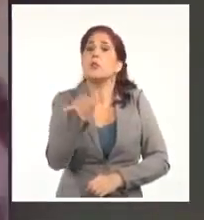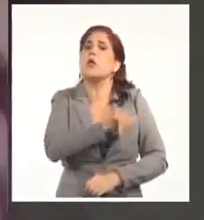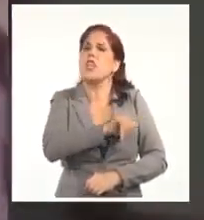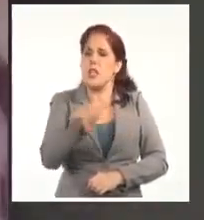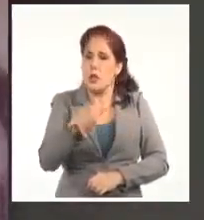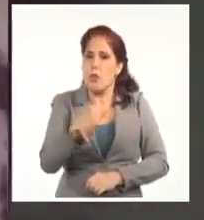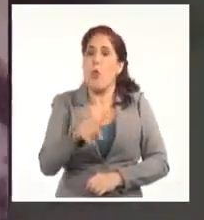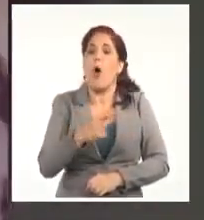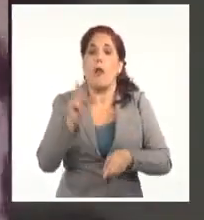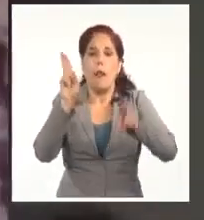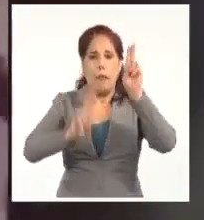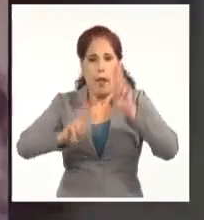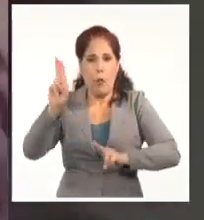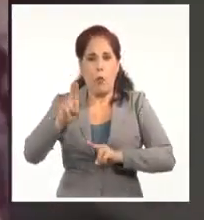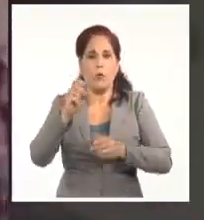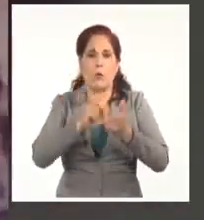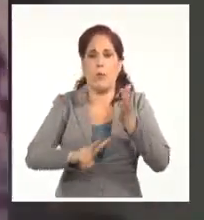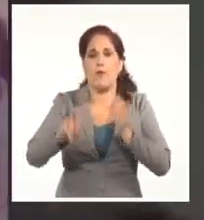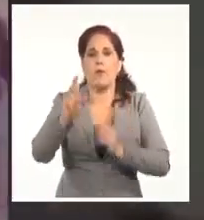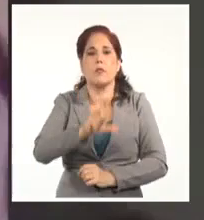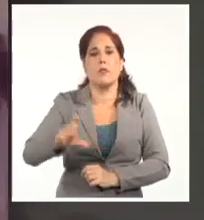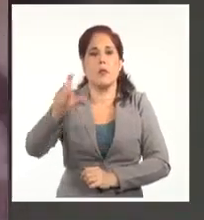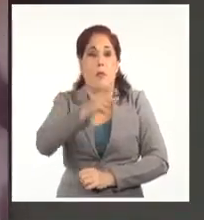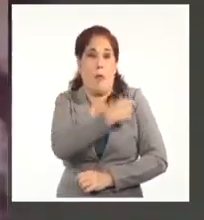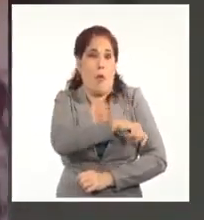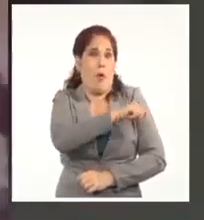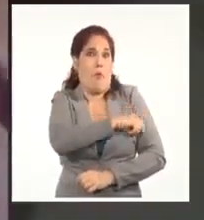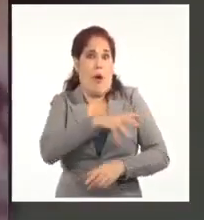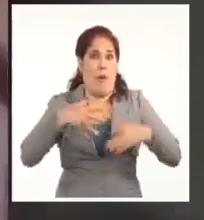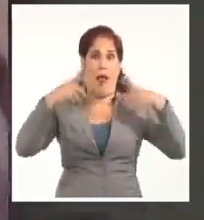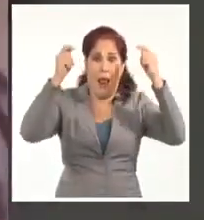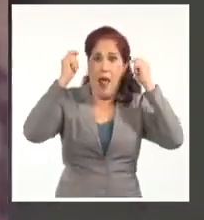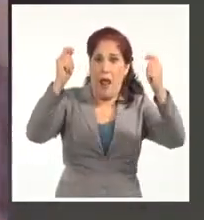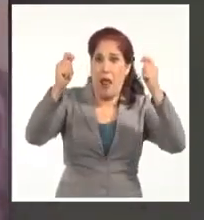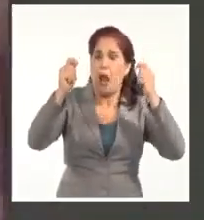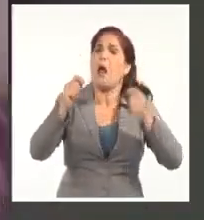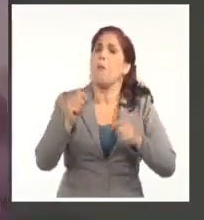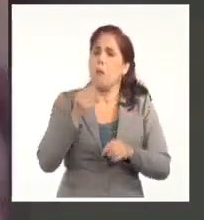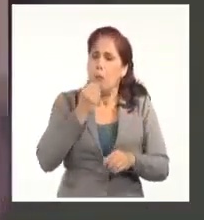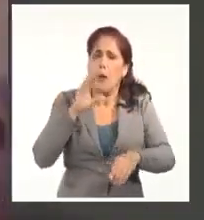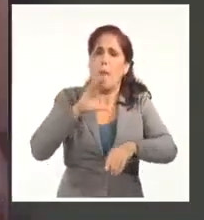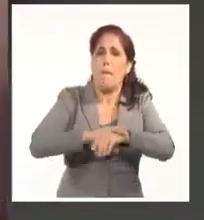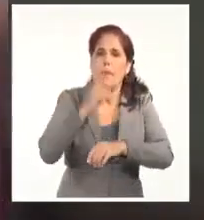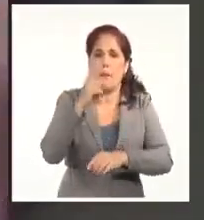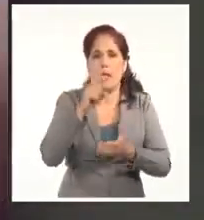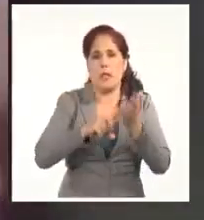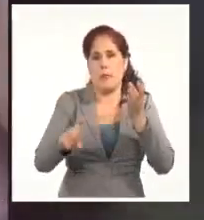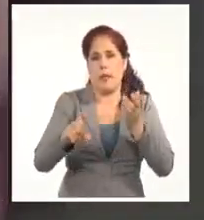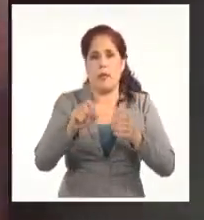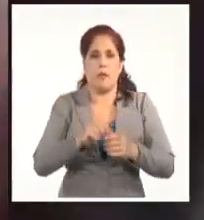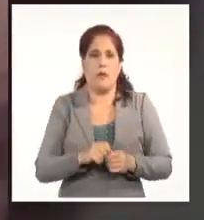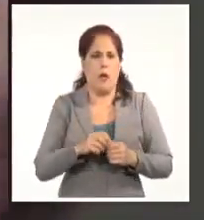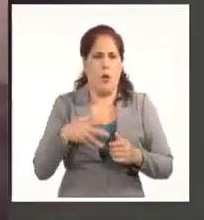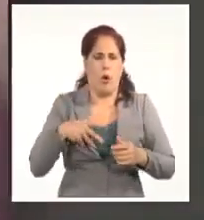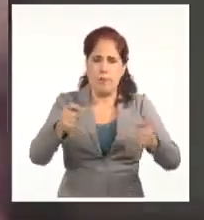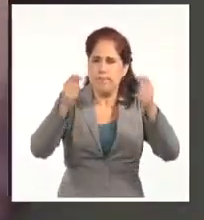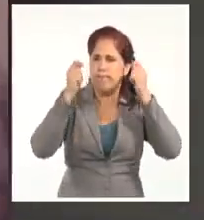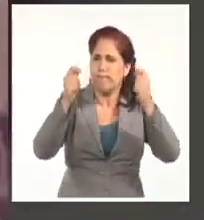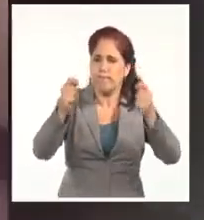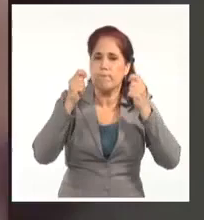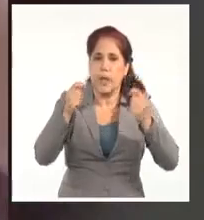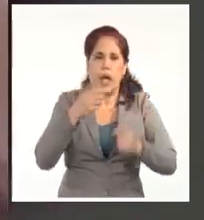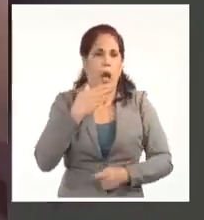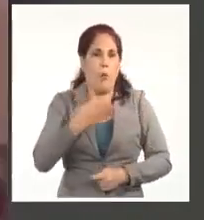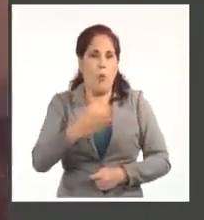de parte del pueblo de Camagüey. El pueblo de Camagüey acaba de arrestar al primer secretario del partido. ¡Bravo! ¡Bravo,